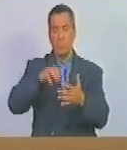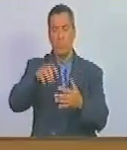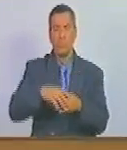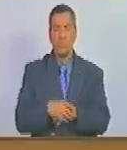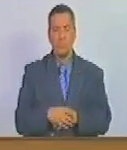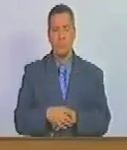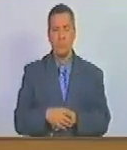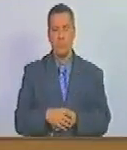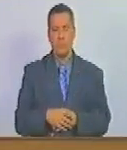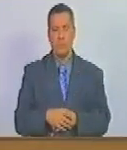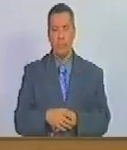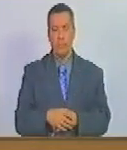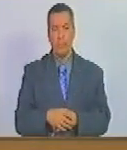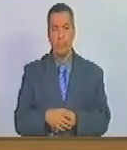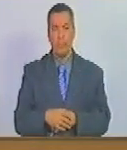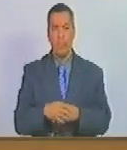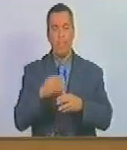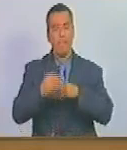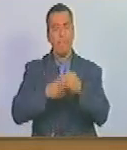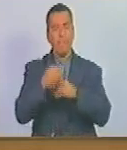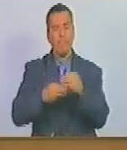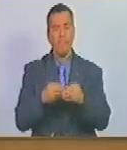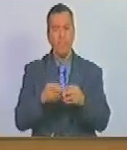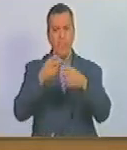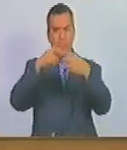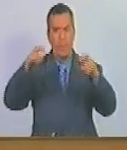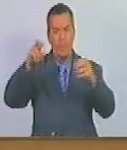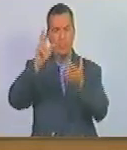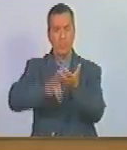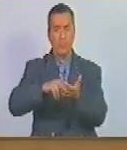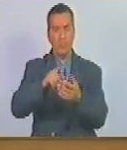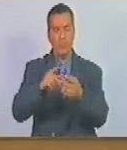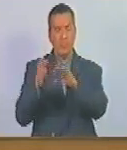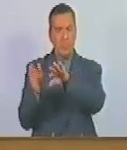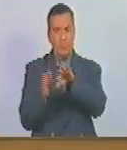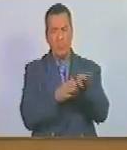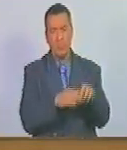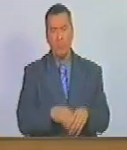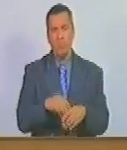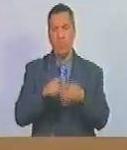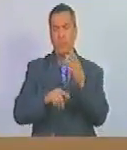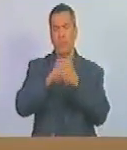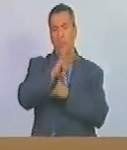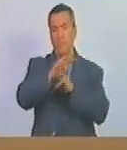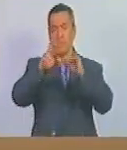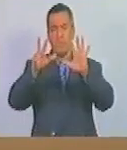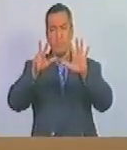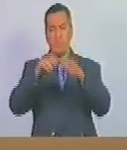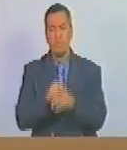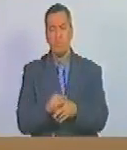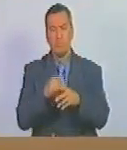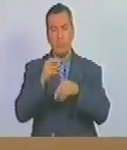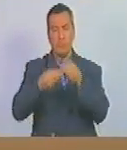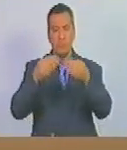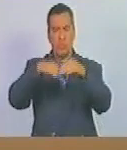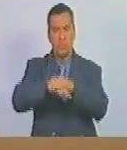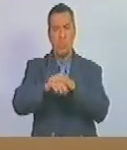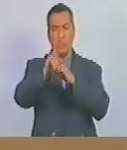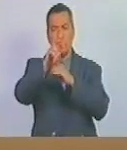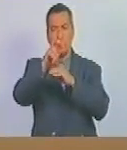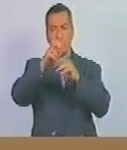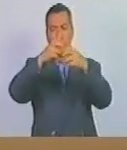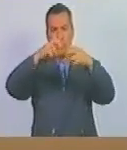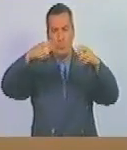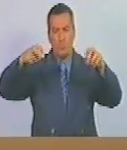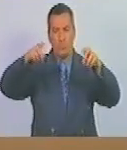se da no presidente en consideración aprobado siguiente cuadragésimo octavo se propone incorporar un nuevo